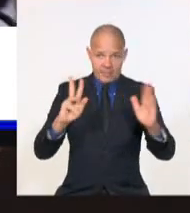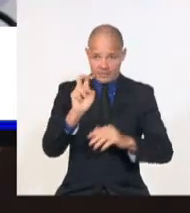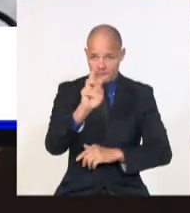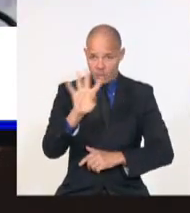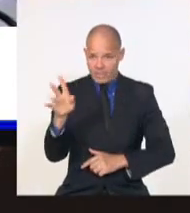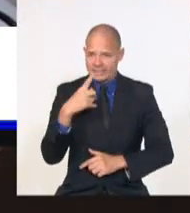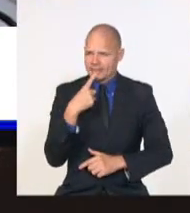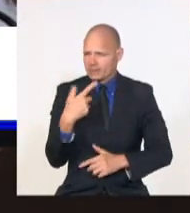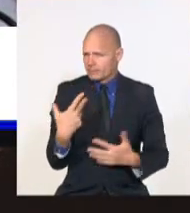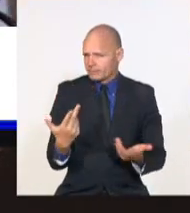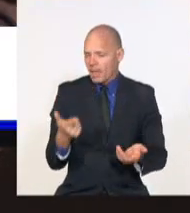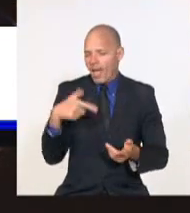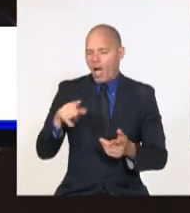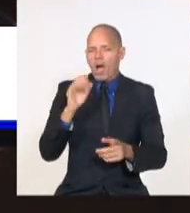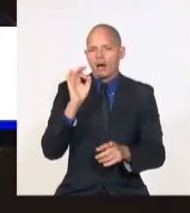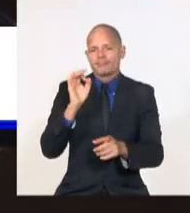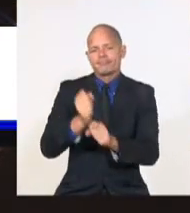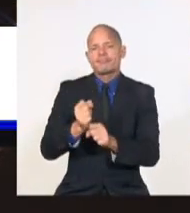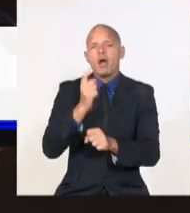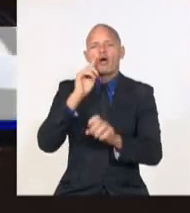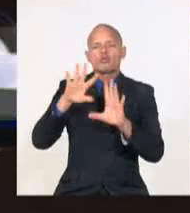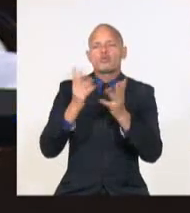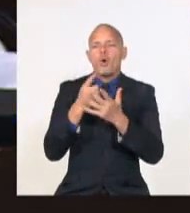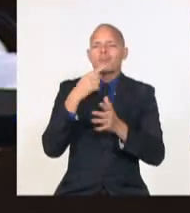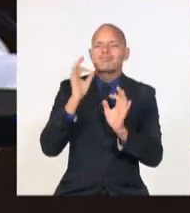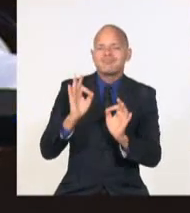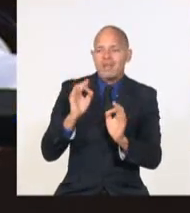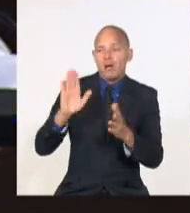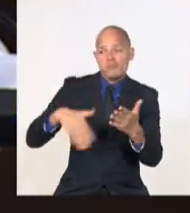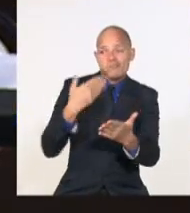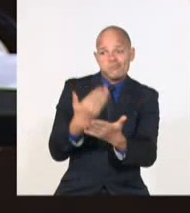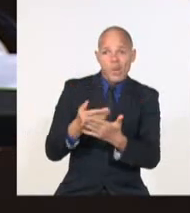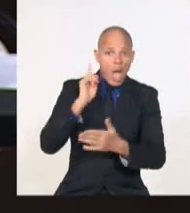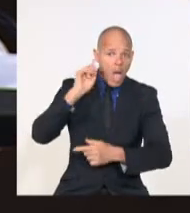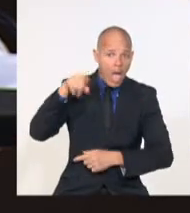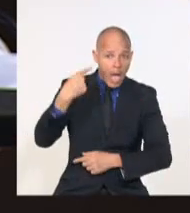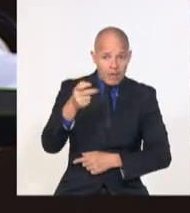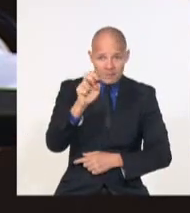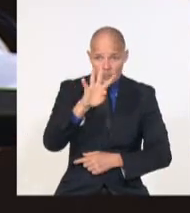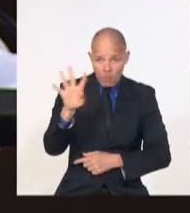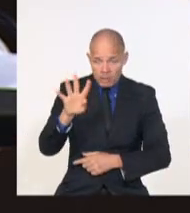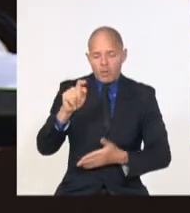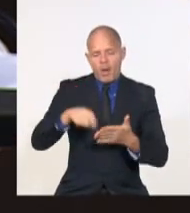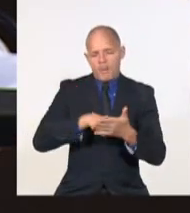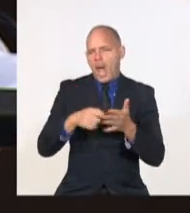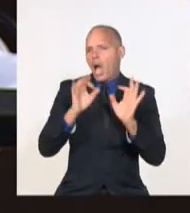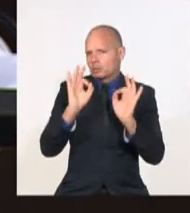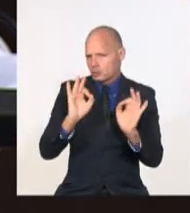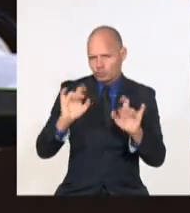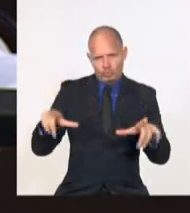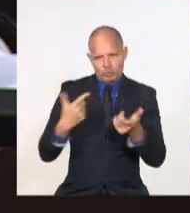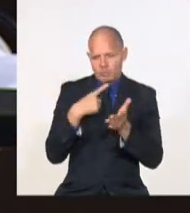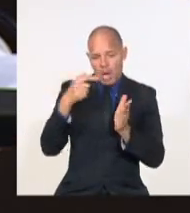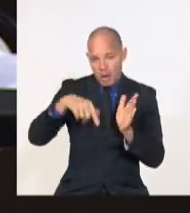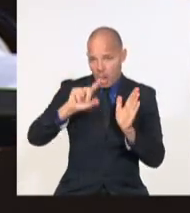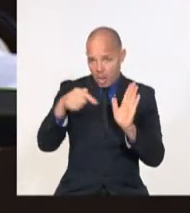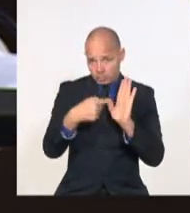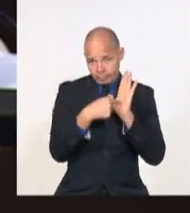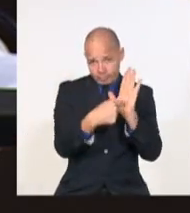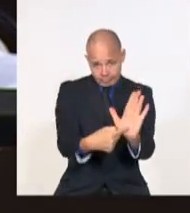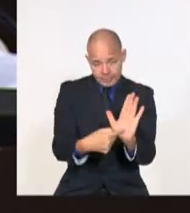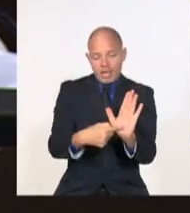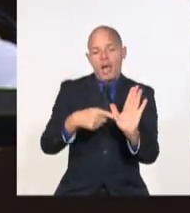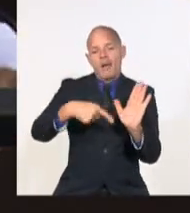para que se resuelva ese problema que ha planteado ya. Ya para el 24 se va a planificar. Es decir, se está trabajando en la ley, pero ya esta cosa